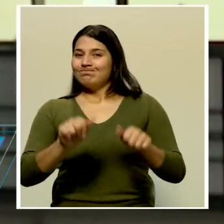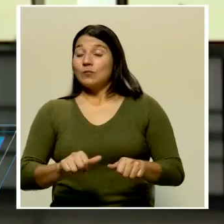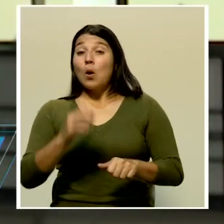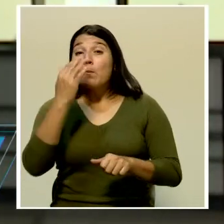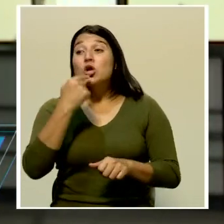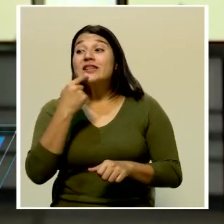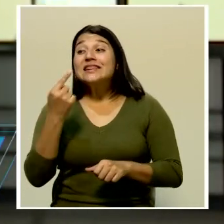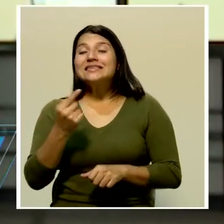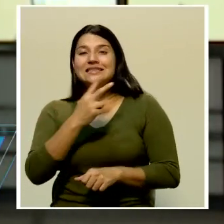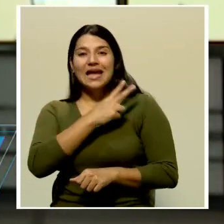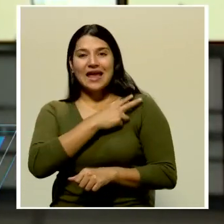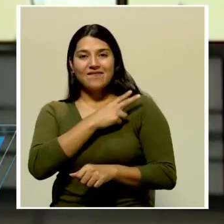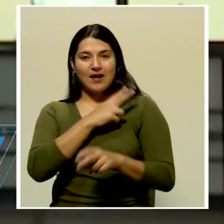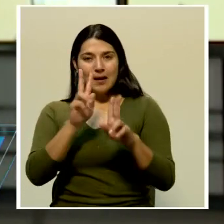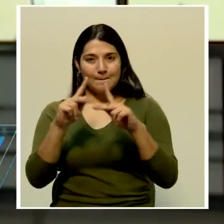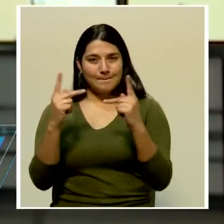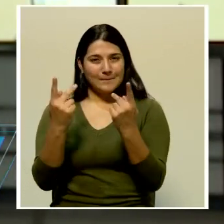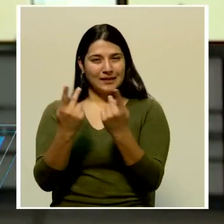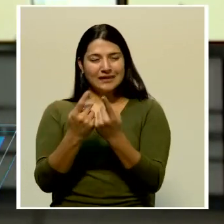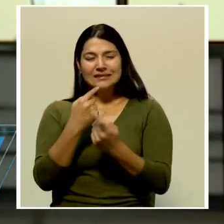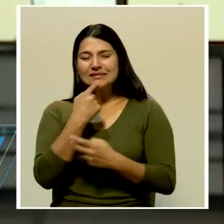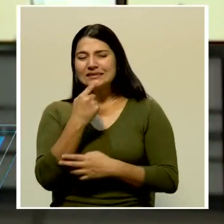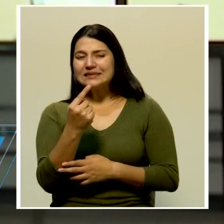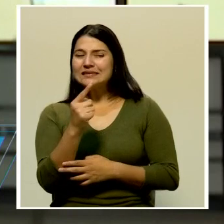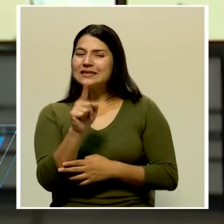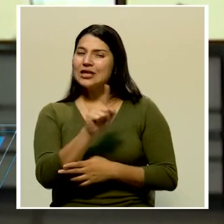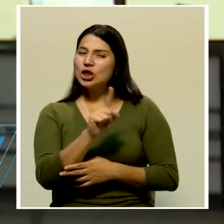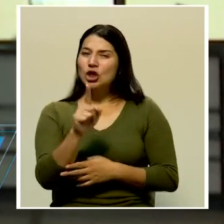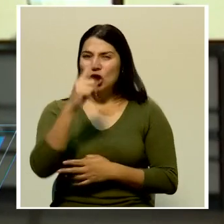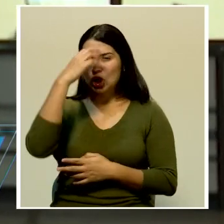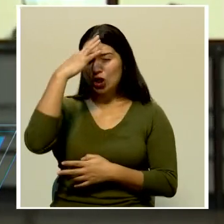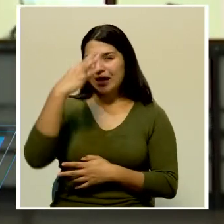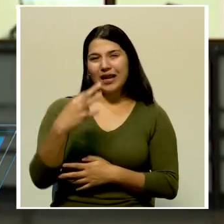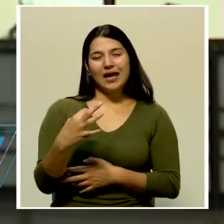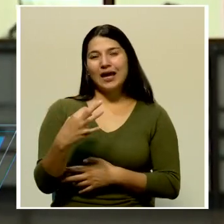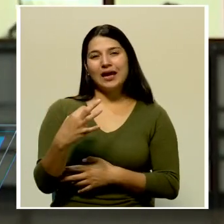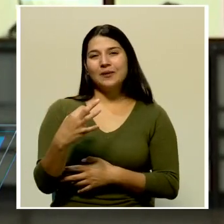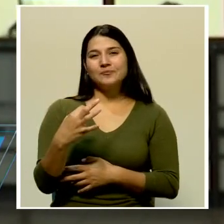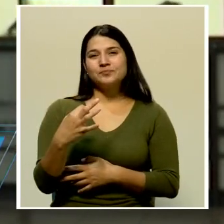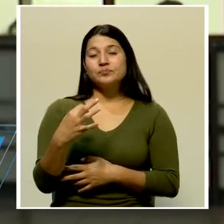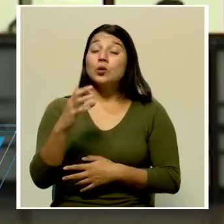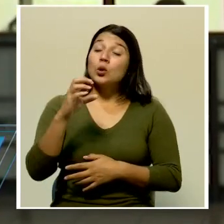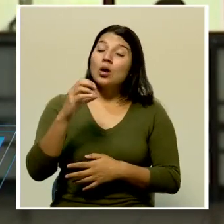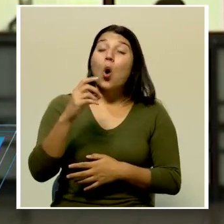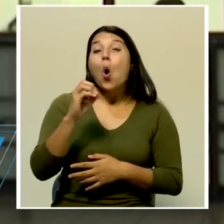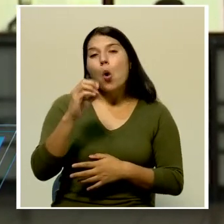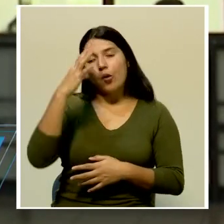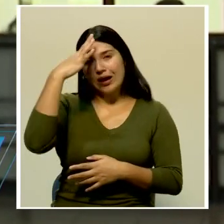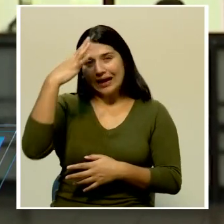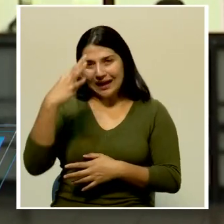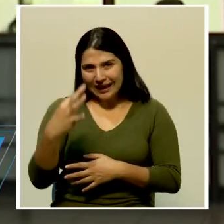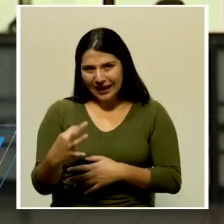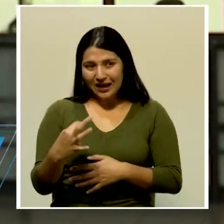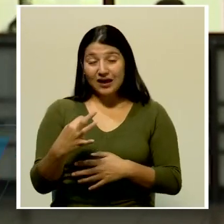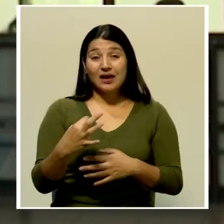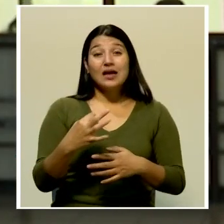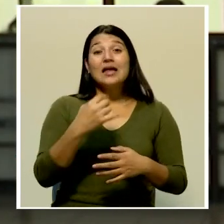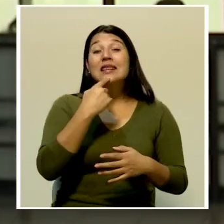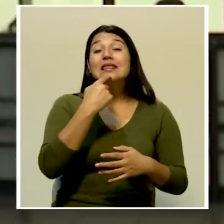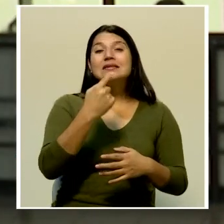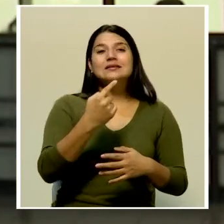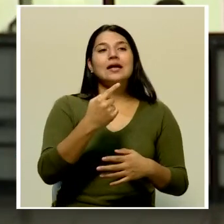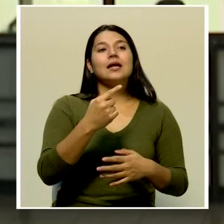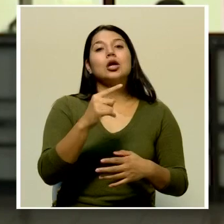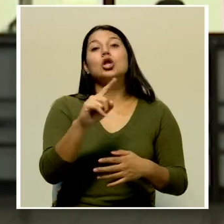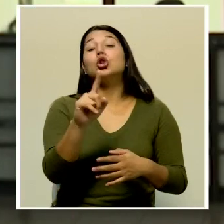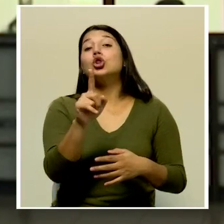jefa de fracción, no coincide, o más bien consideran que es contradictorio quitar un impuesto del IVA en la canasta básica